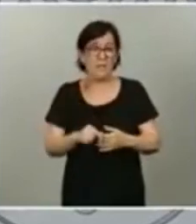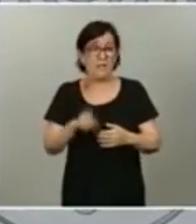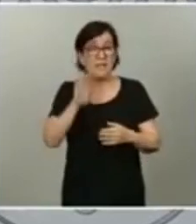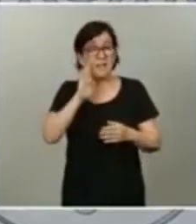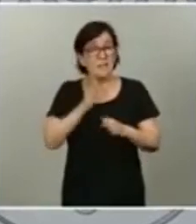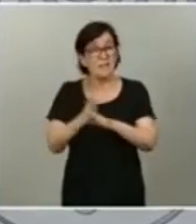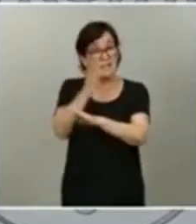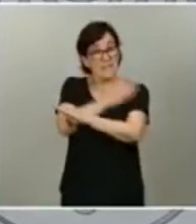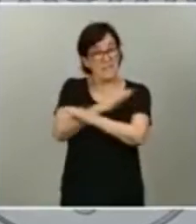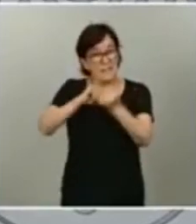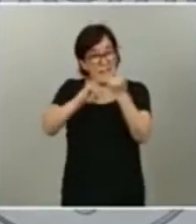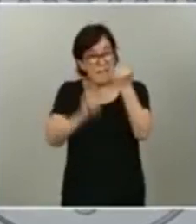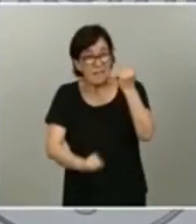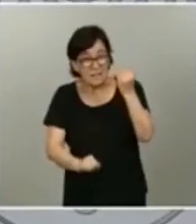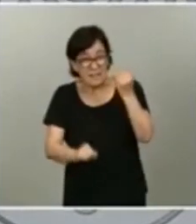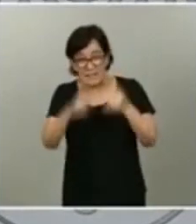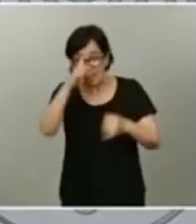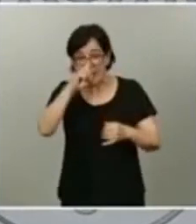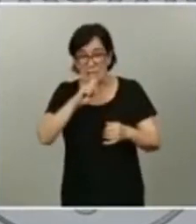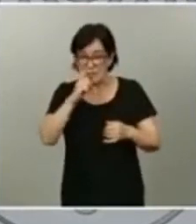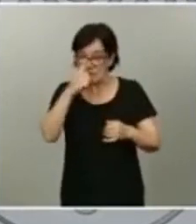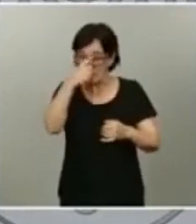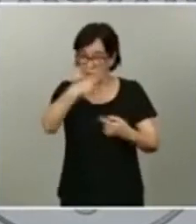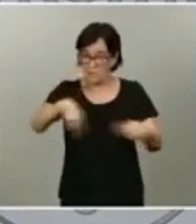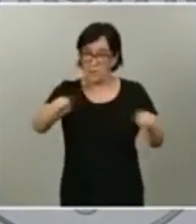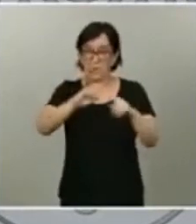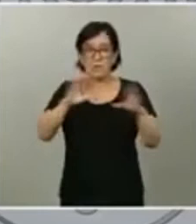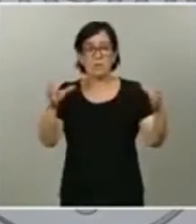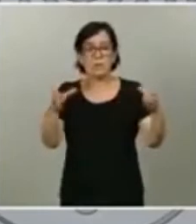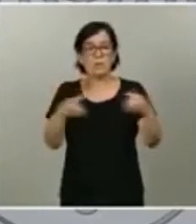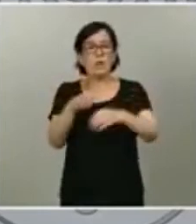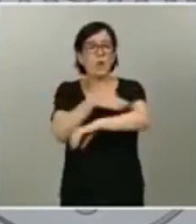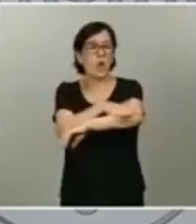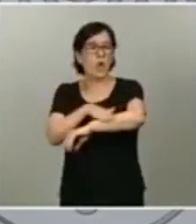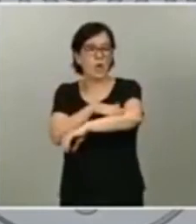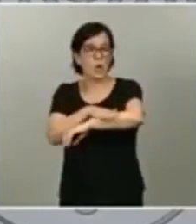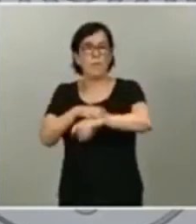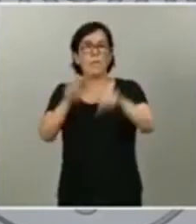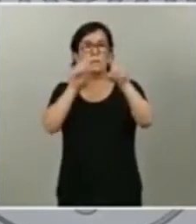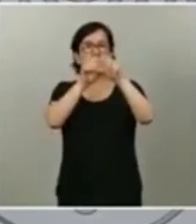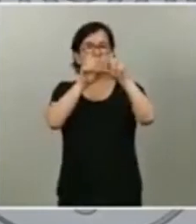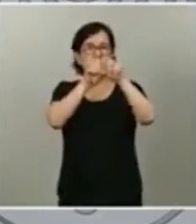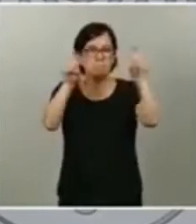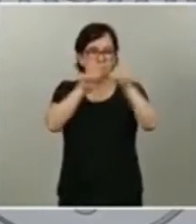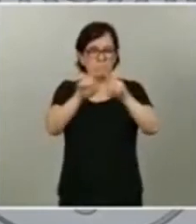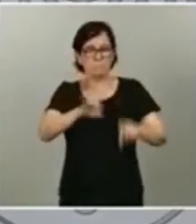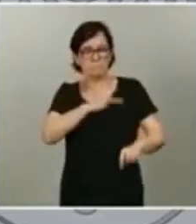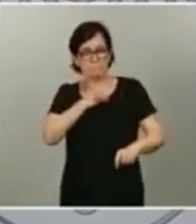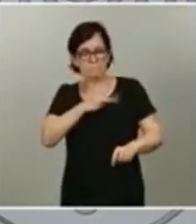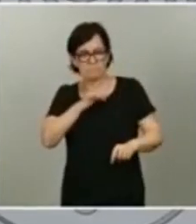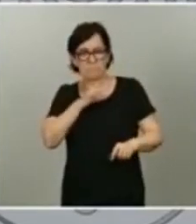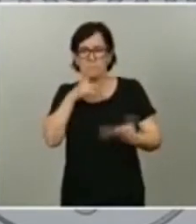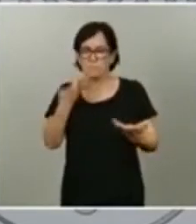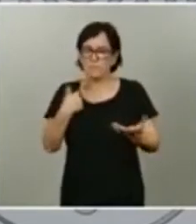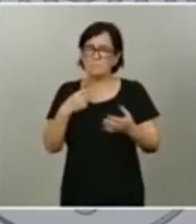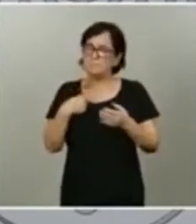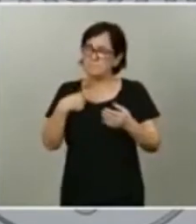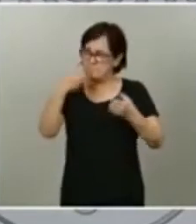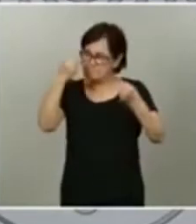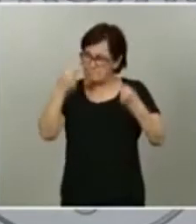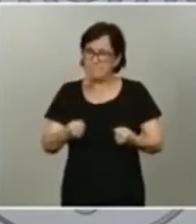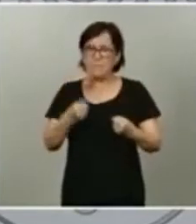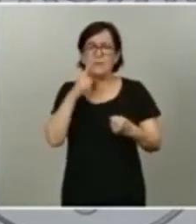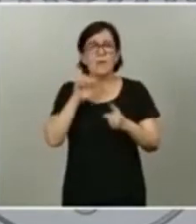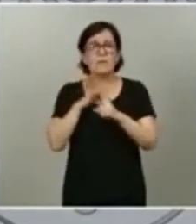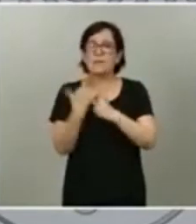crisis y saben ustedes que el conjunto del Gobierno con los agentes sociales estábamos combinados, empeñados en que esa situación